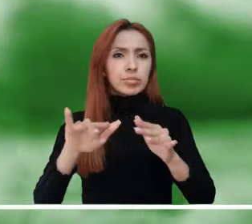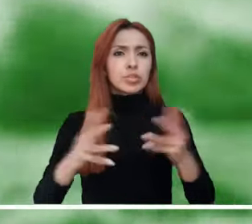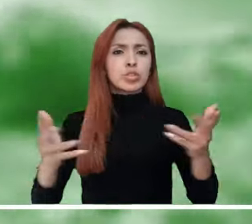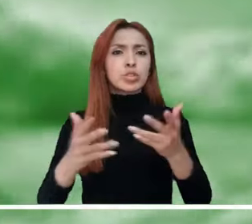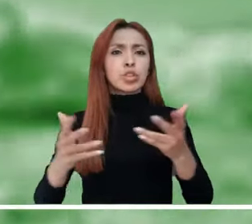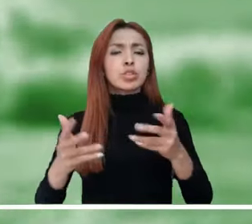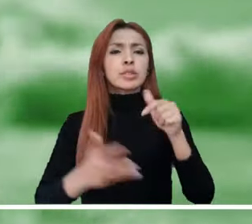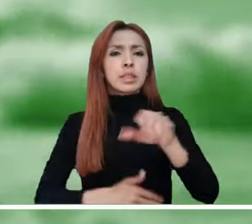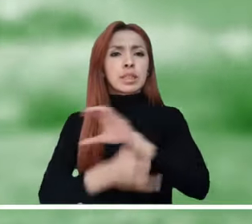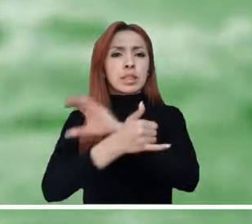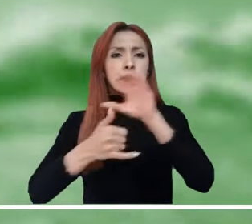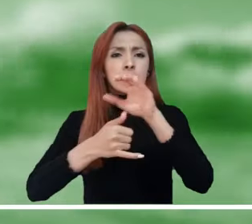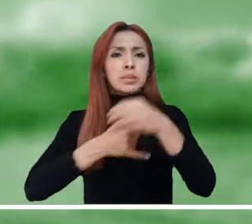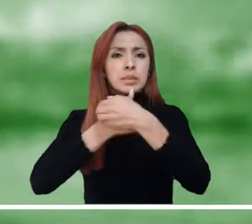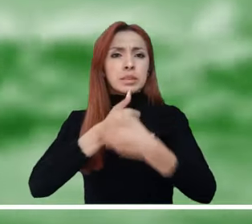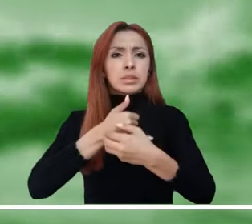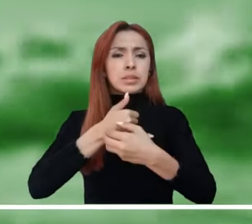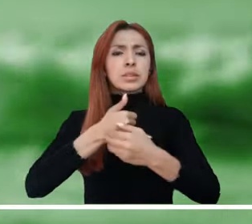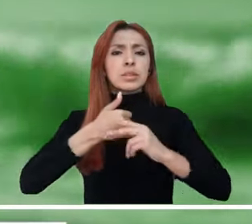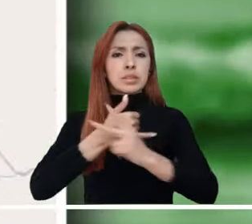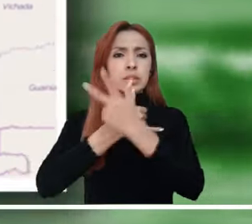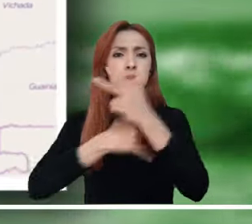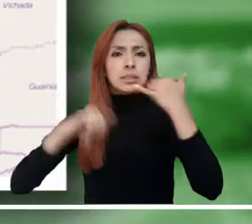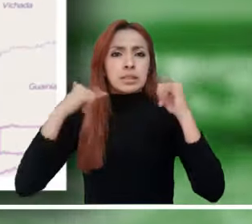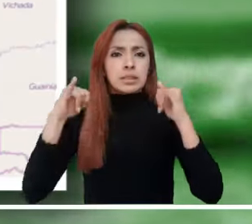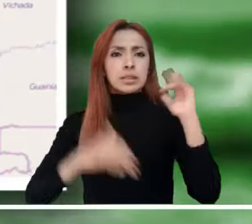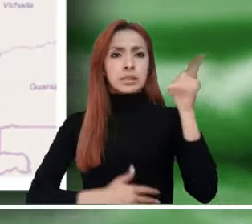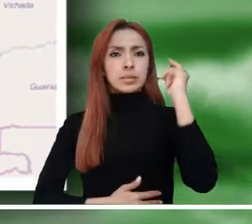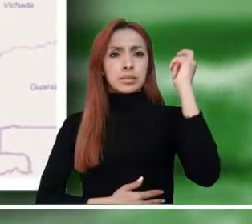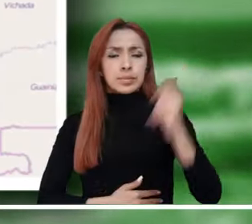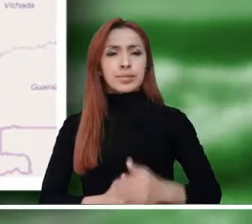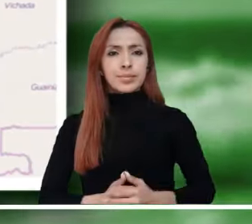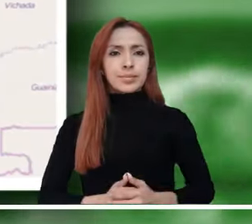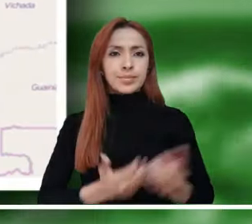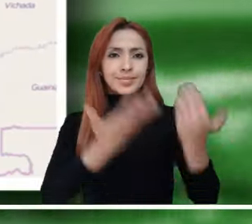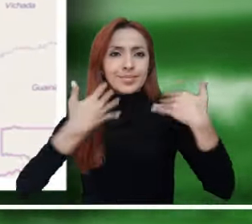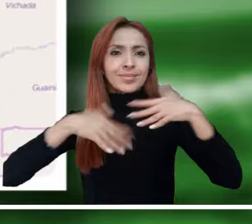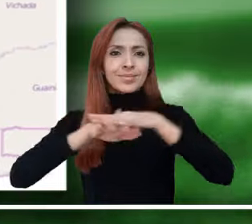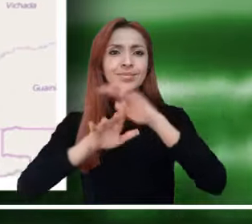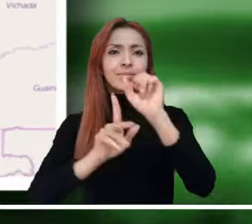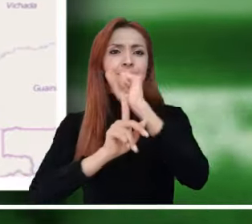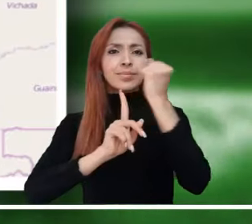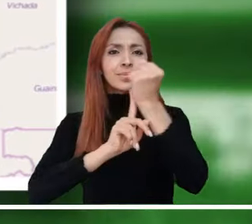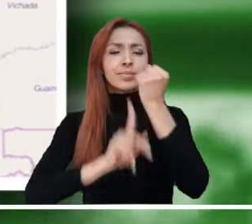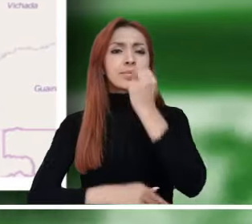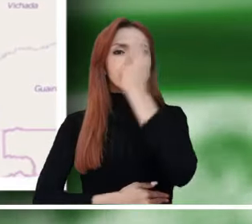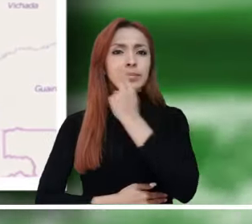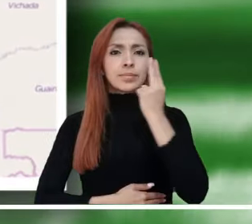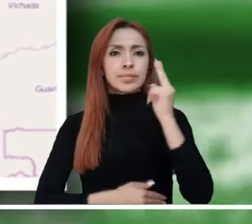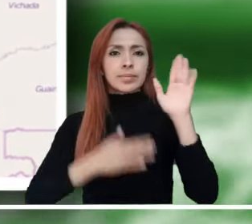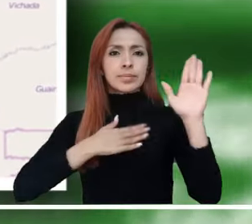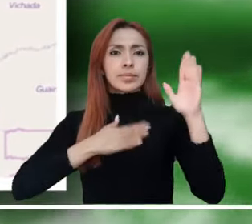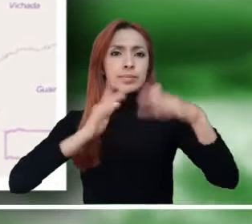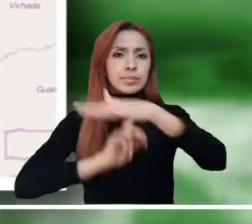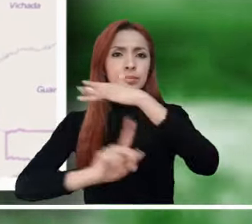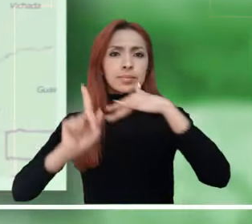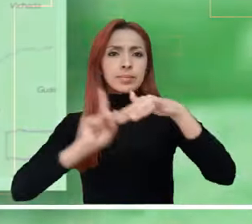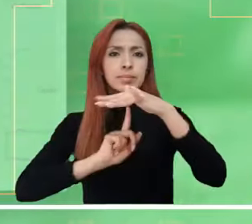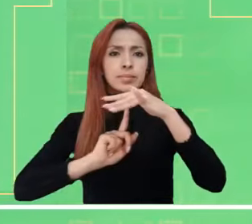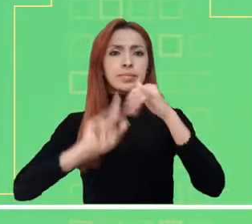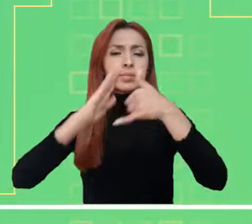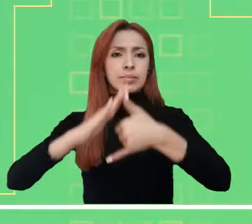Putumayo. Alta posibilidad de deslizamientos en el Caribe, Pacífico, los Andes, Cazanare y Meta.